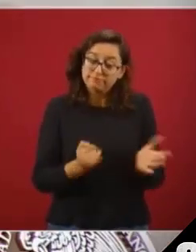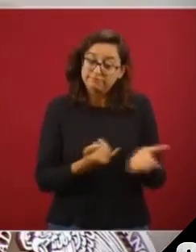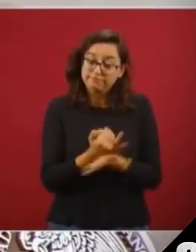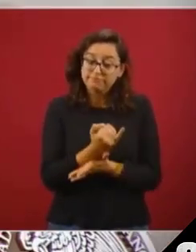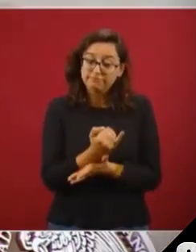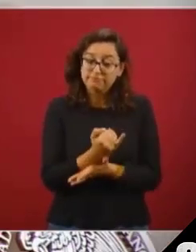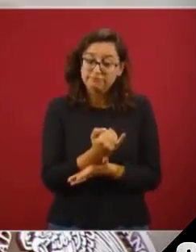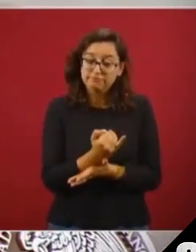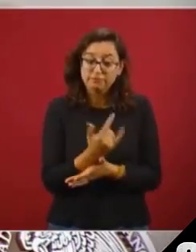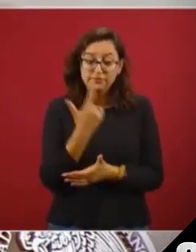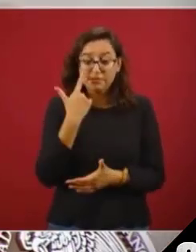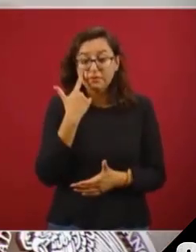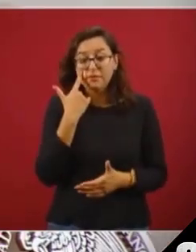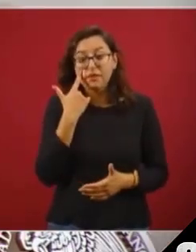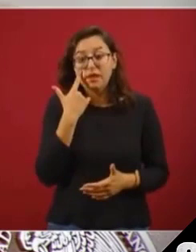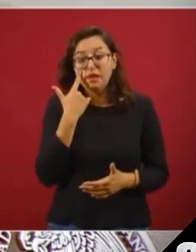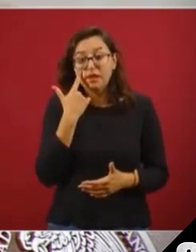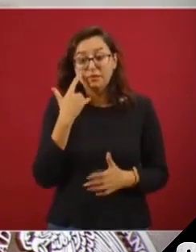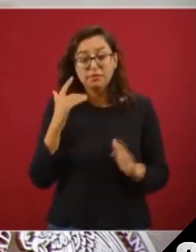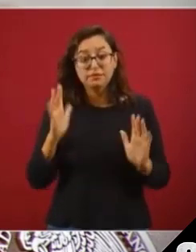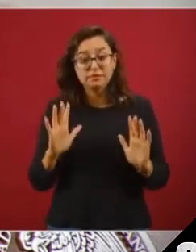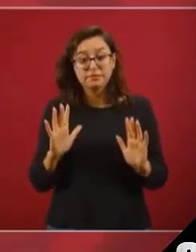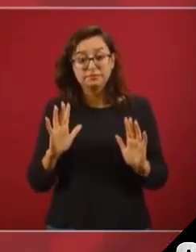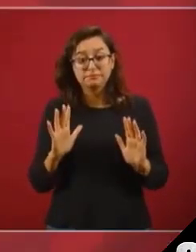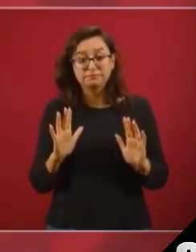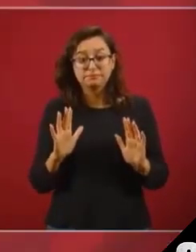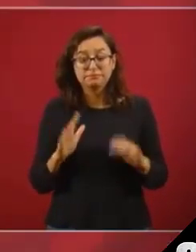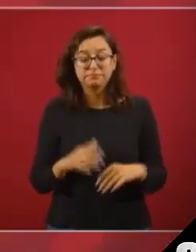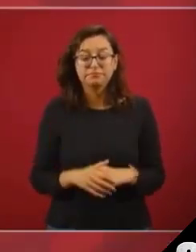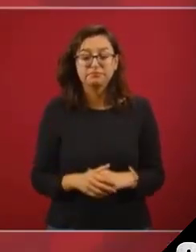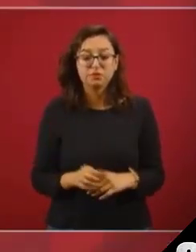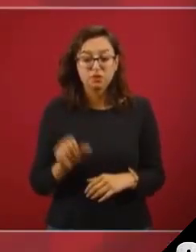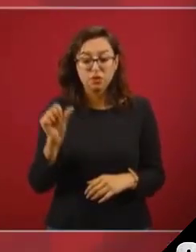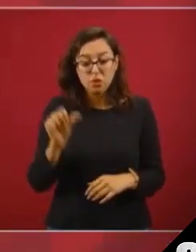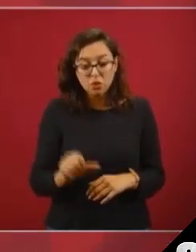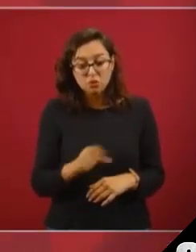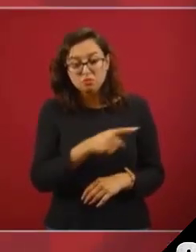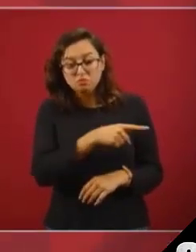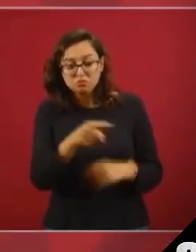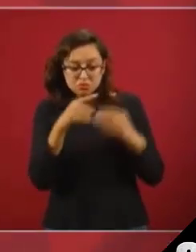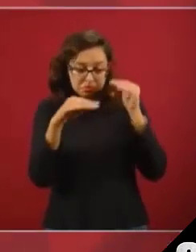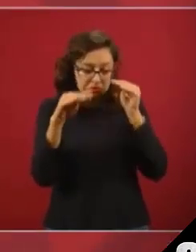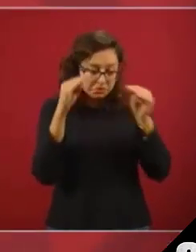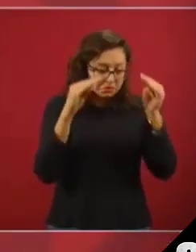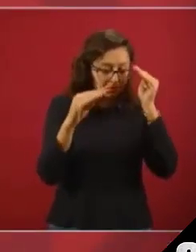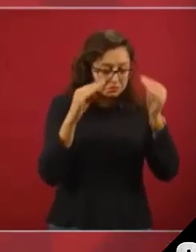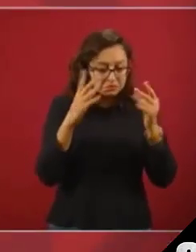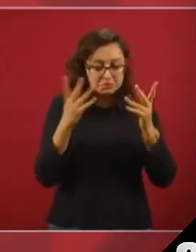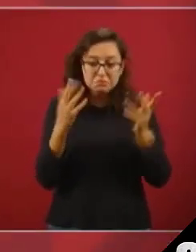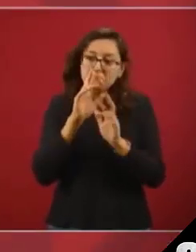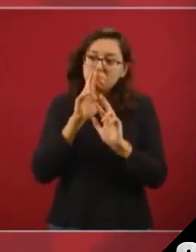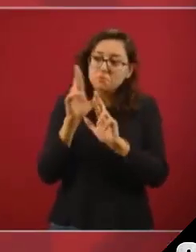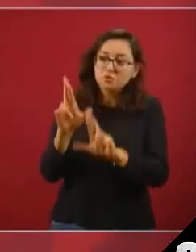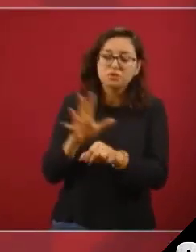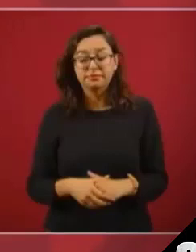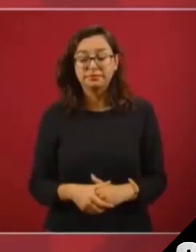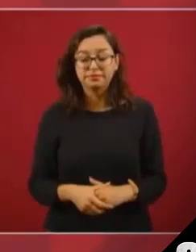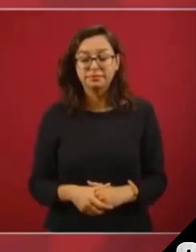piensan el día de hoy, qué responden a este planteamiento.